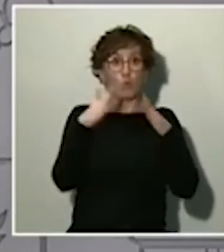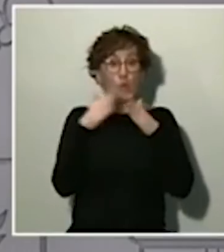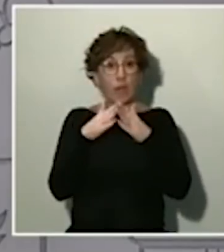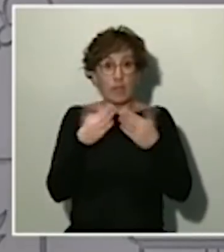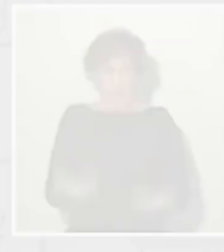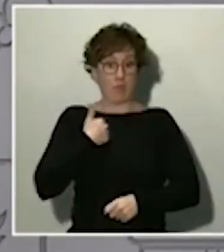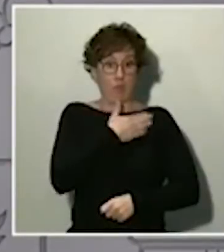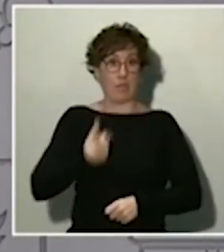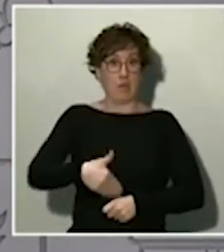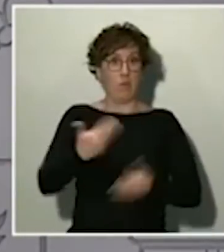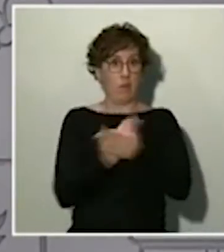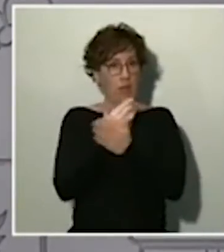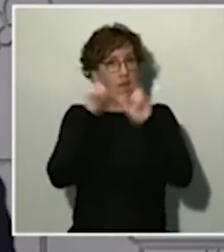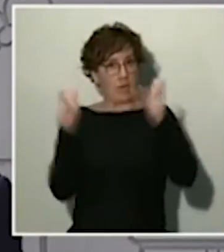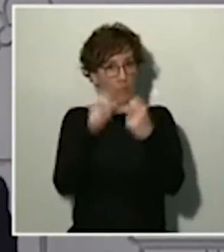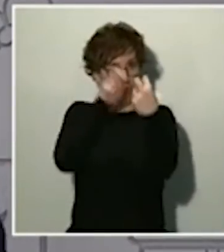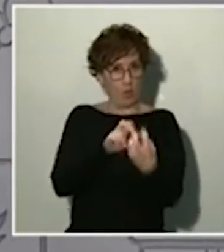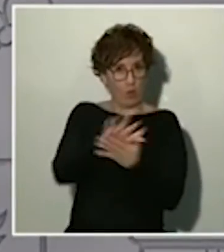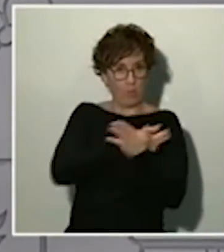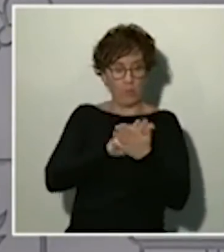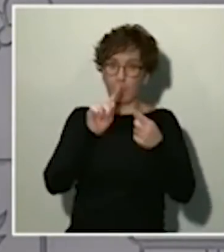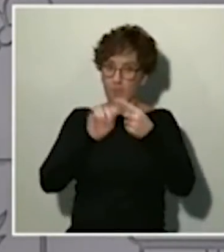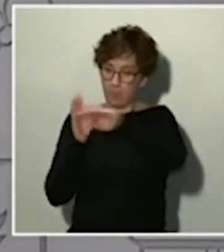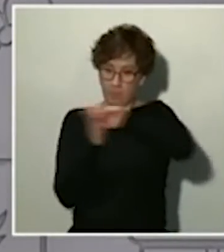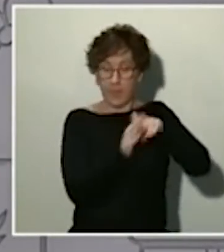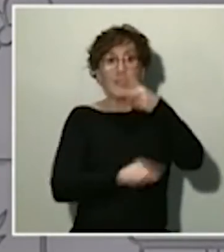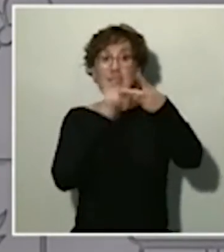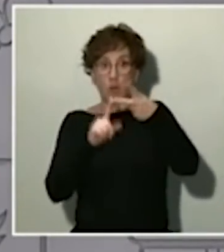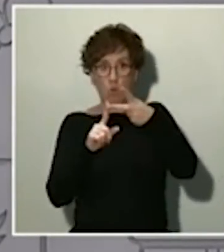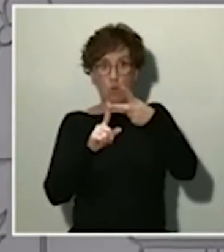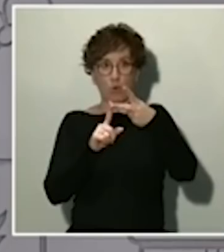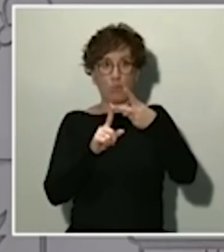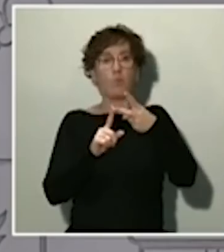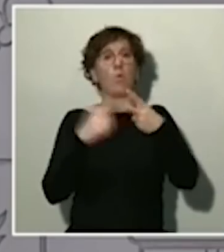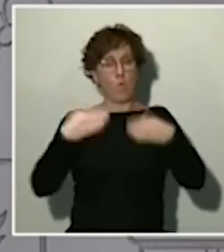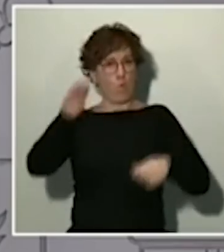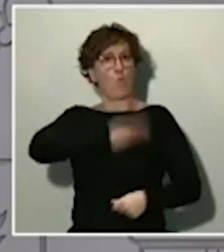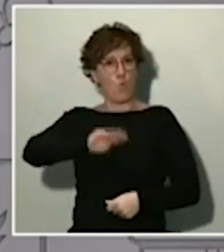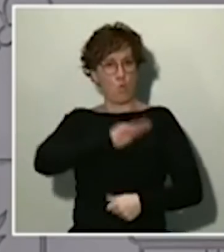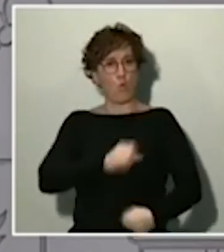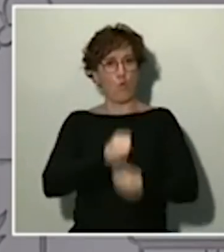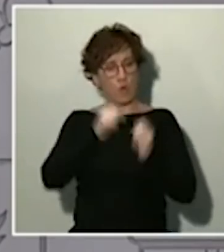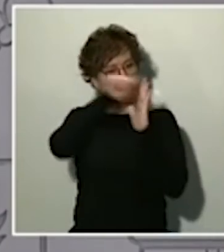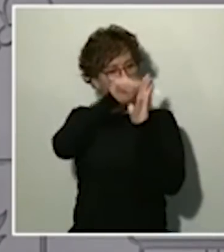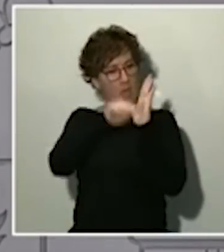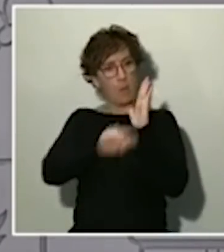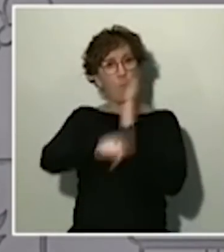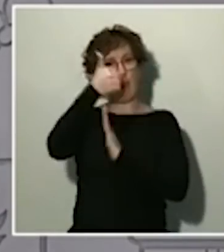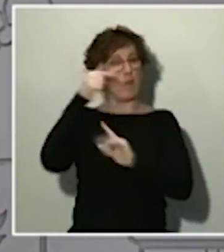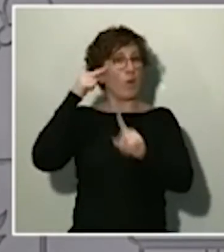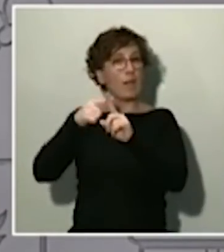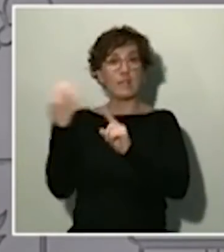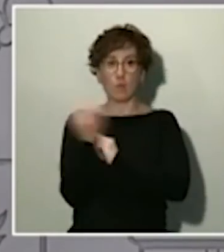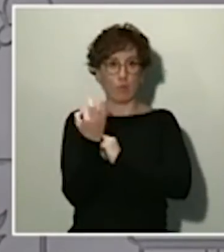difícil. En segundo lugar, hemos aprobado un potente conjunto de medidas destinado a reforzar la